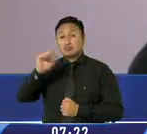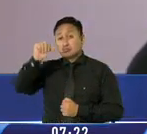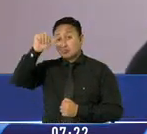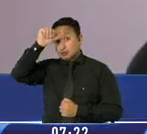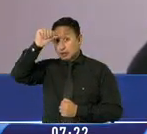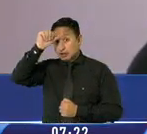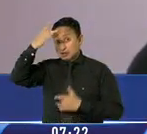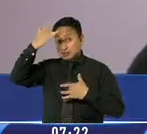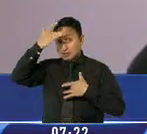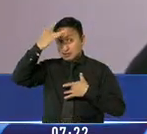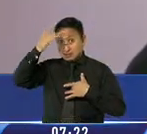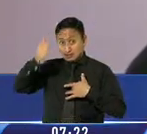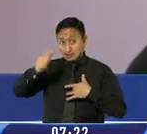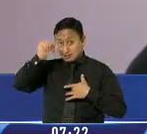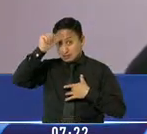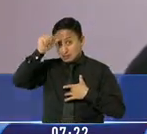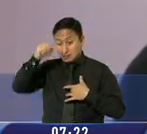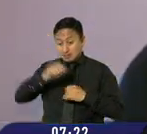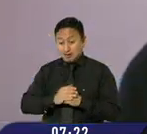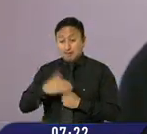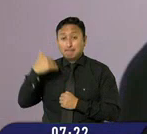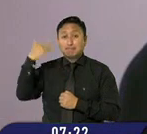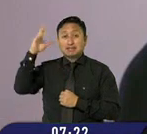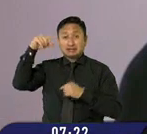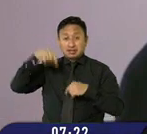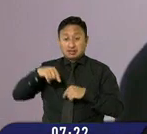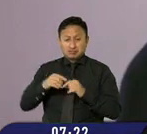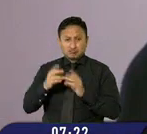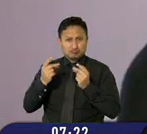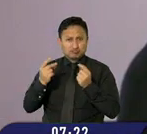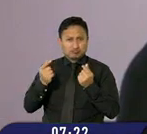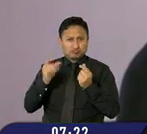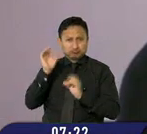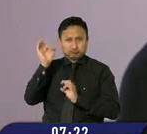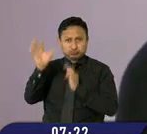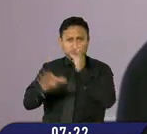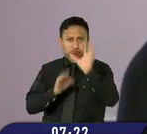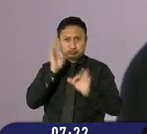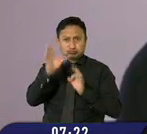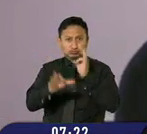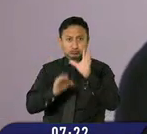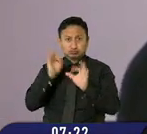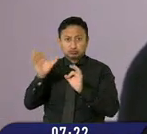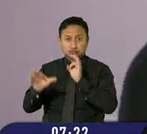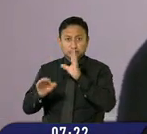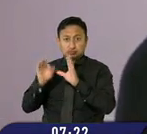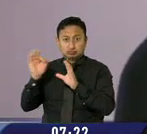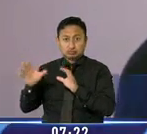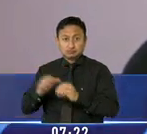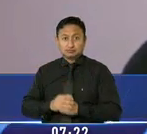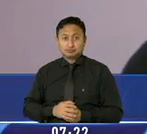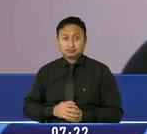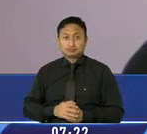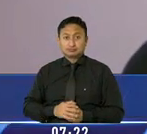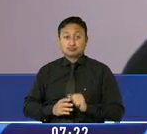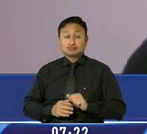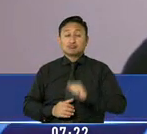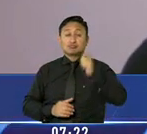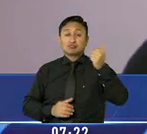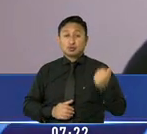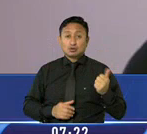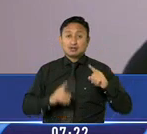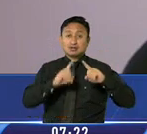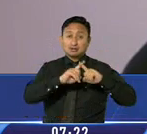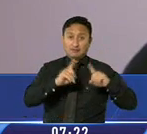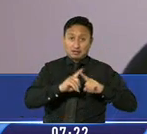variante más contagiosa que ha llegado al país hasta el momento y ha desplazado a la mayoría de